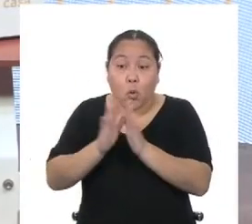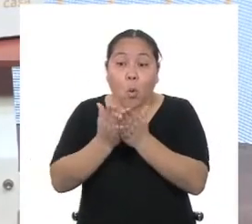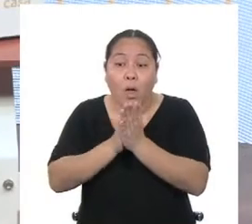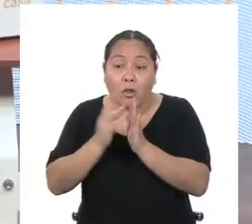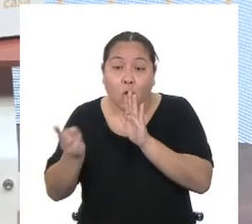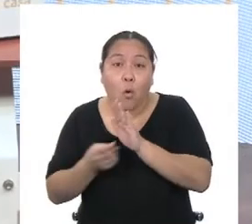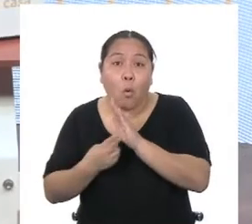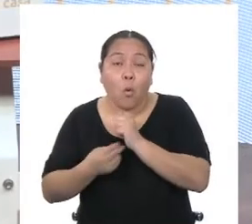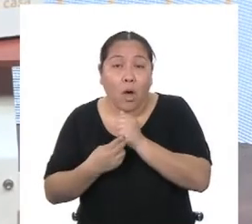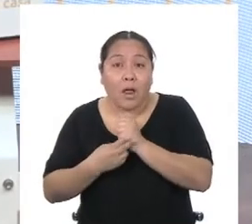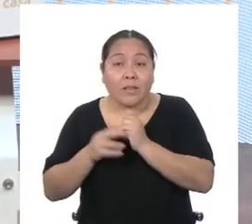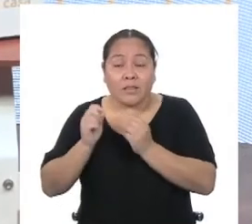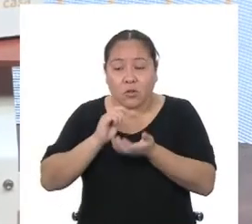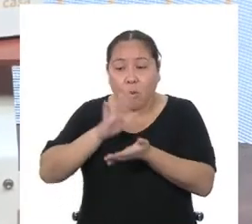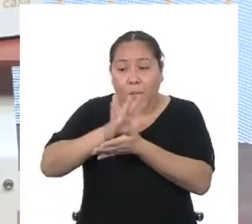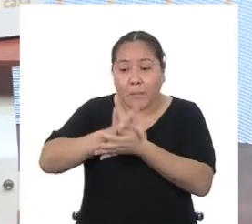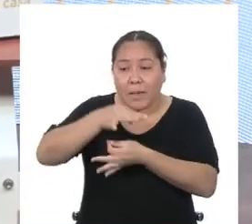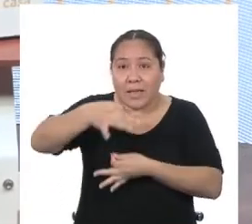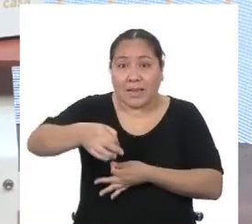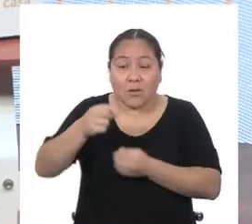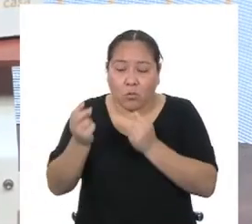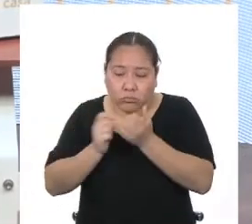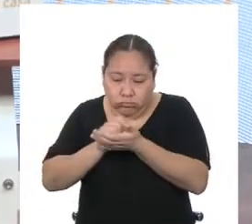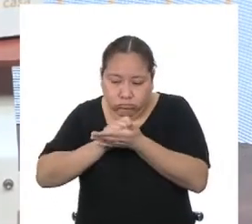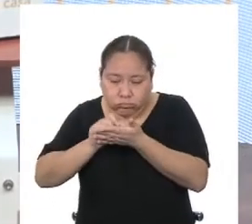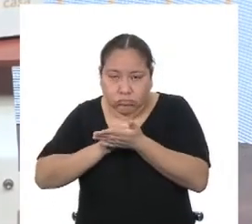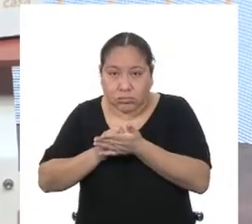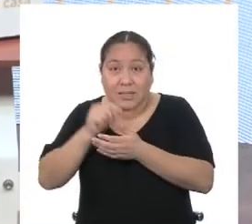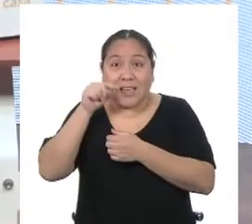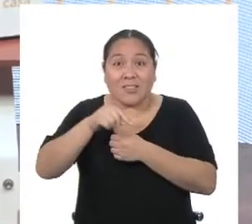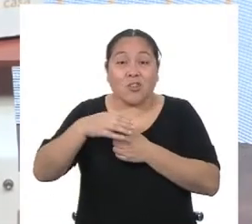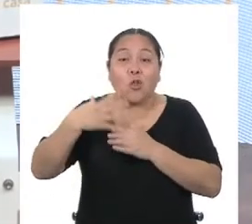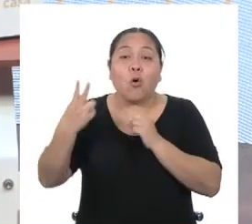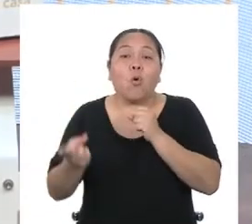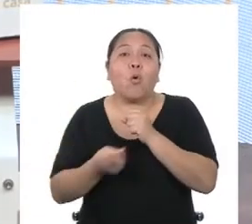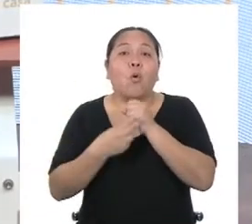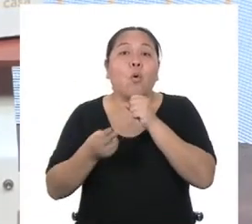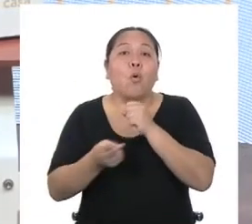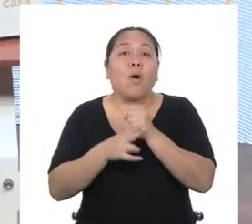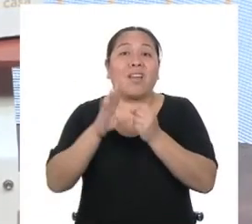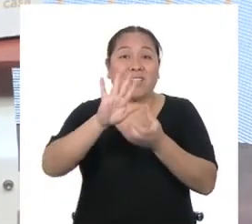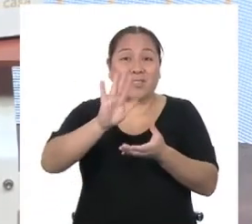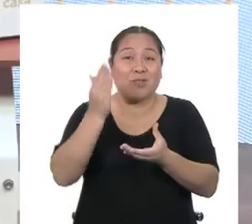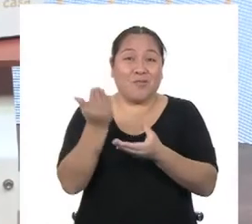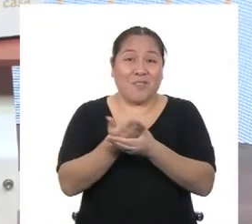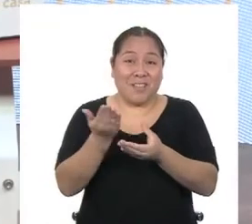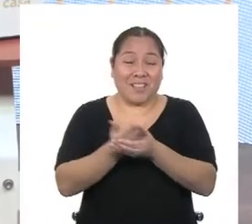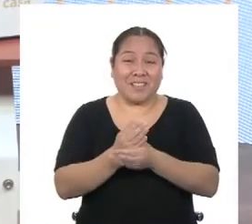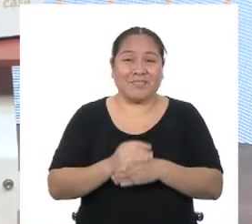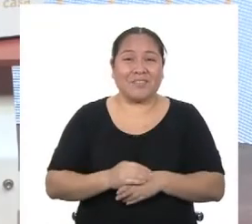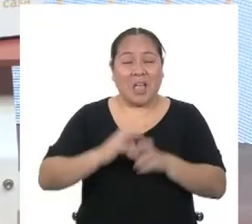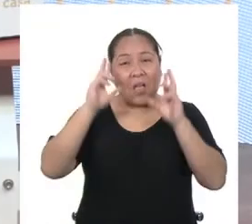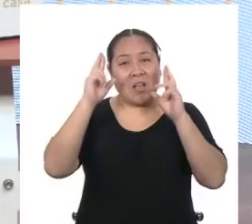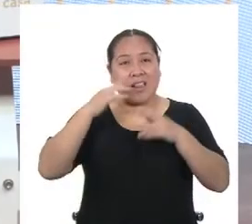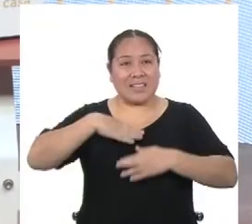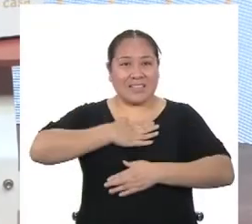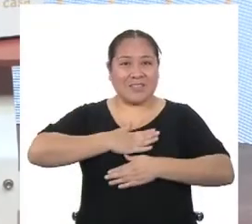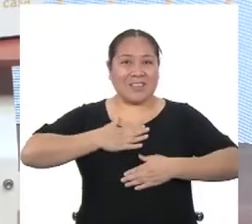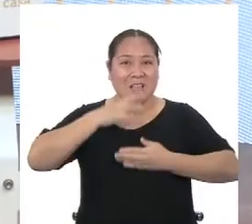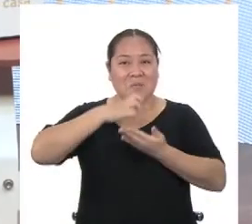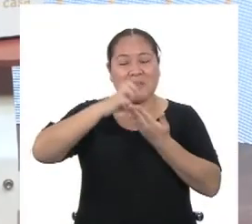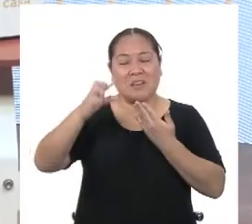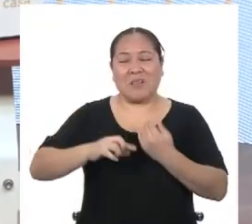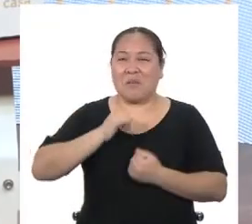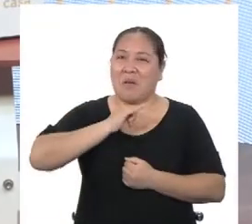a la mano. Y que luego archiven esa información en el folder que están usando como portafolio. Espero que hayan disfrutado el programa de hoy